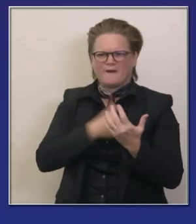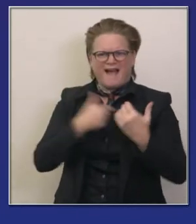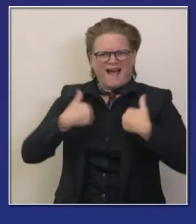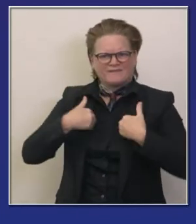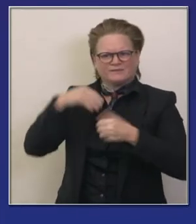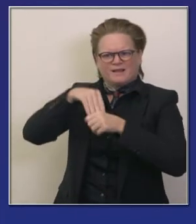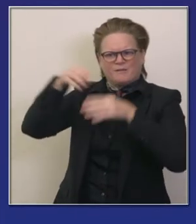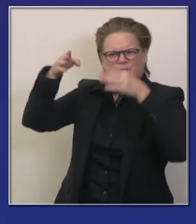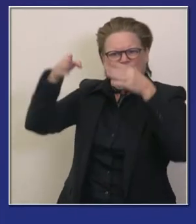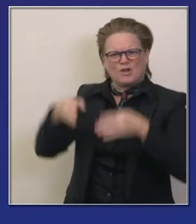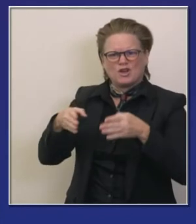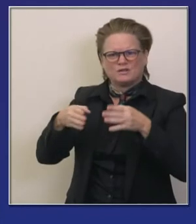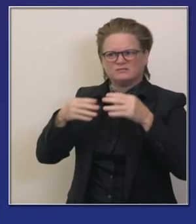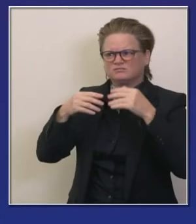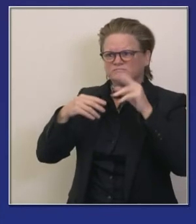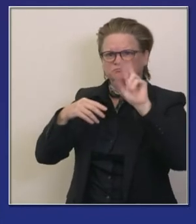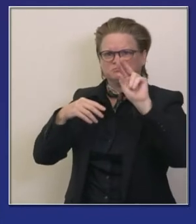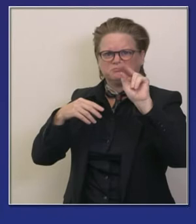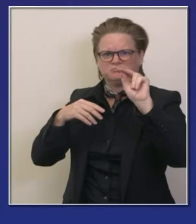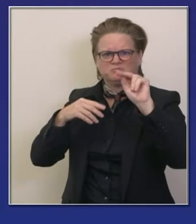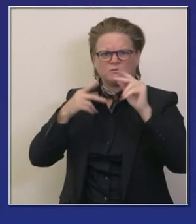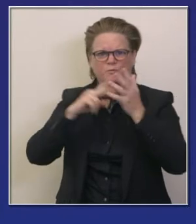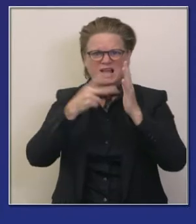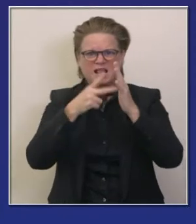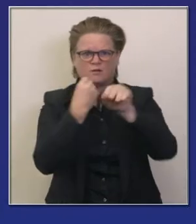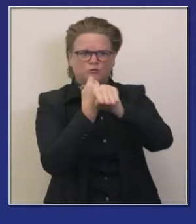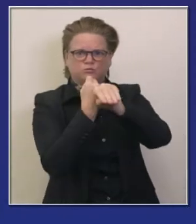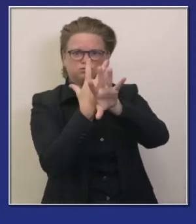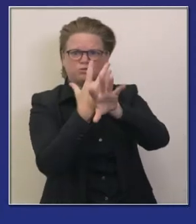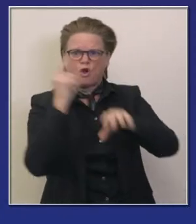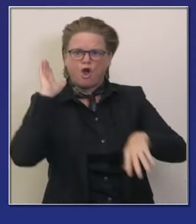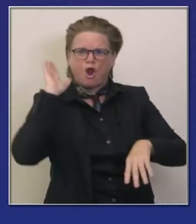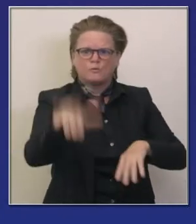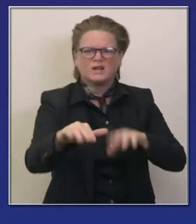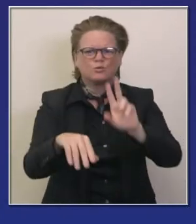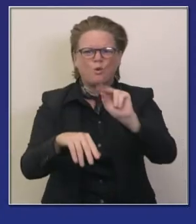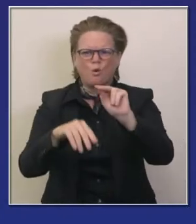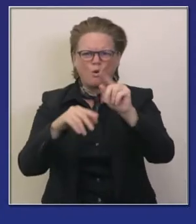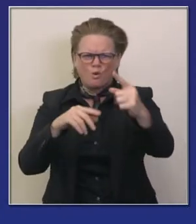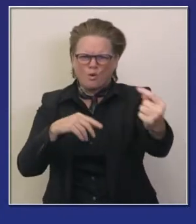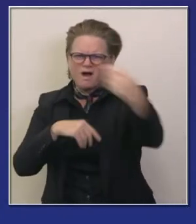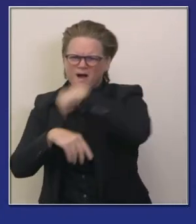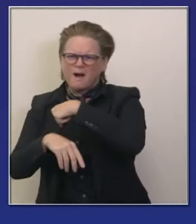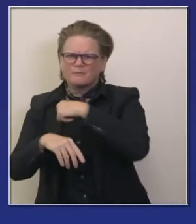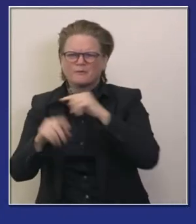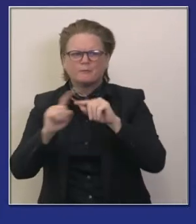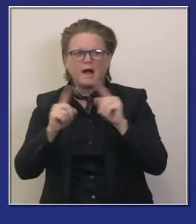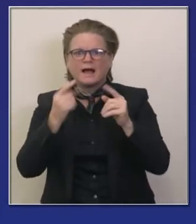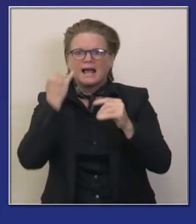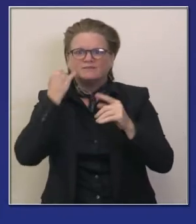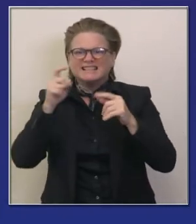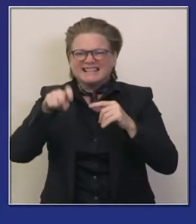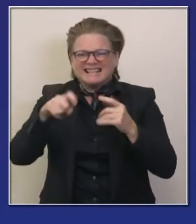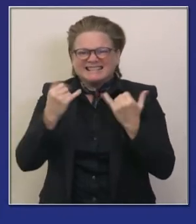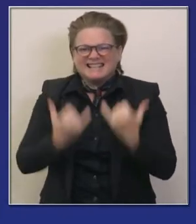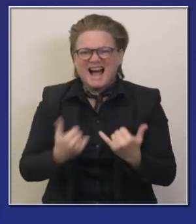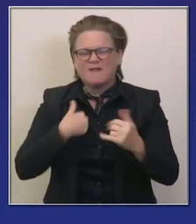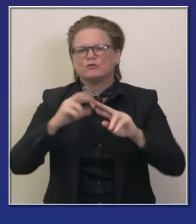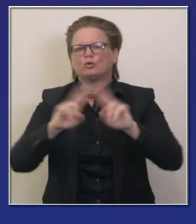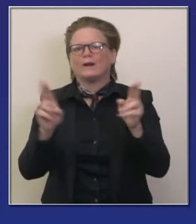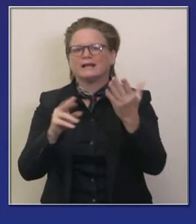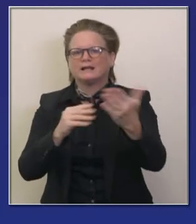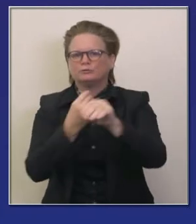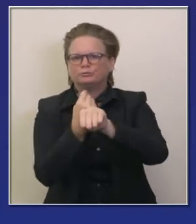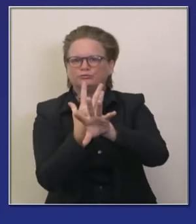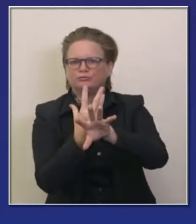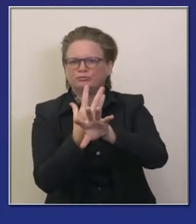con las fuerzas laborales centrales pero sin embargo es importante tener esta estos suplementos hemos estado hablando muchos de nuestro